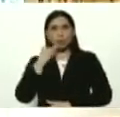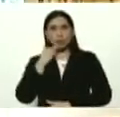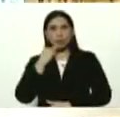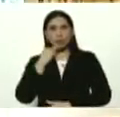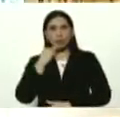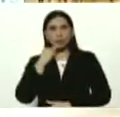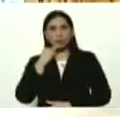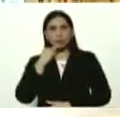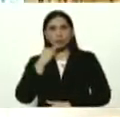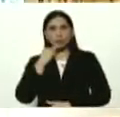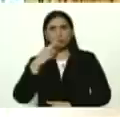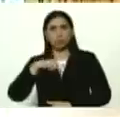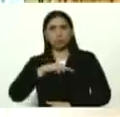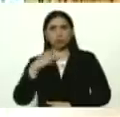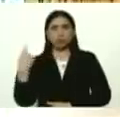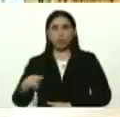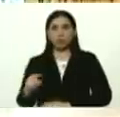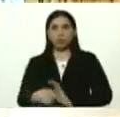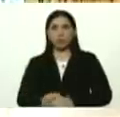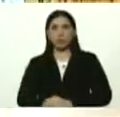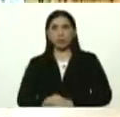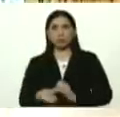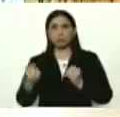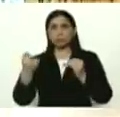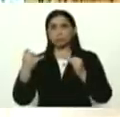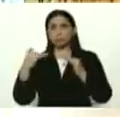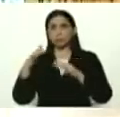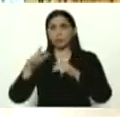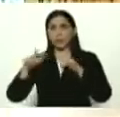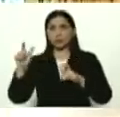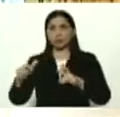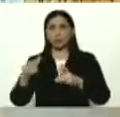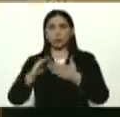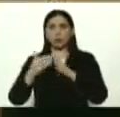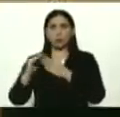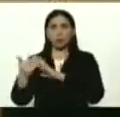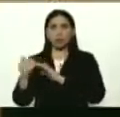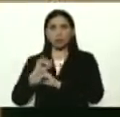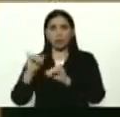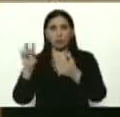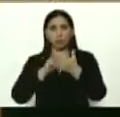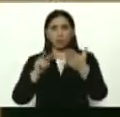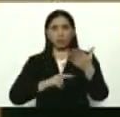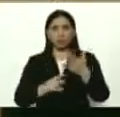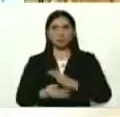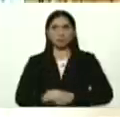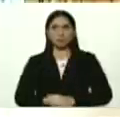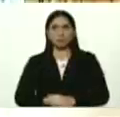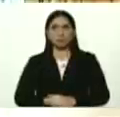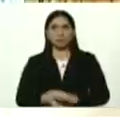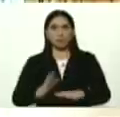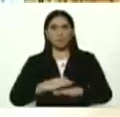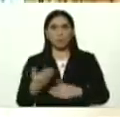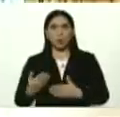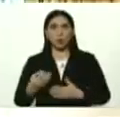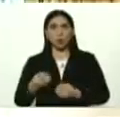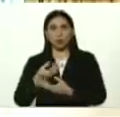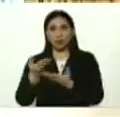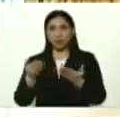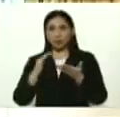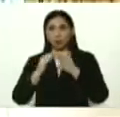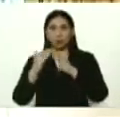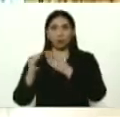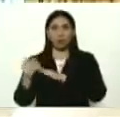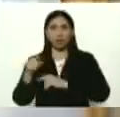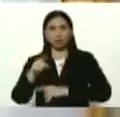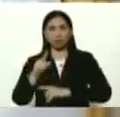Tenemos hoy, bueno, decenas de casos en esa comunidad, ya lo voy a leer. Porque por esa comunidad de Aristóbulo,